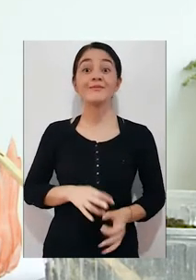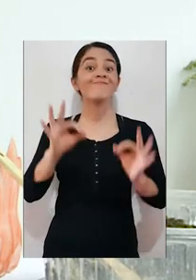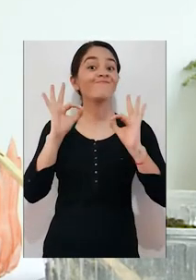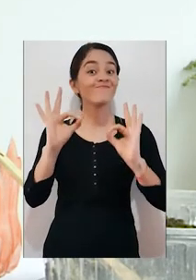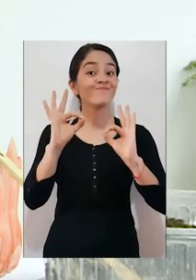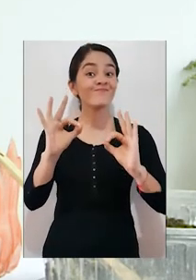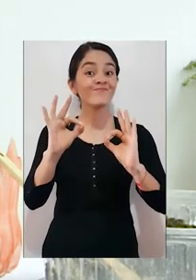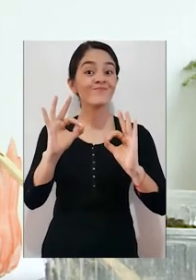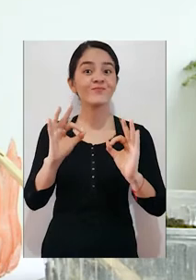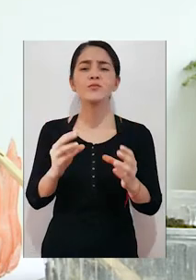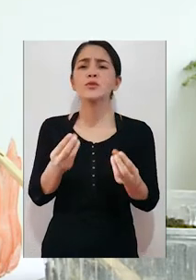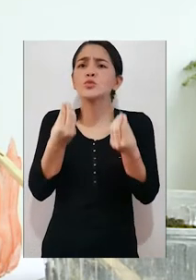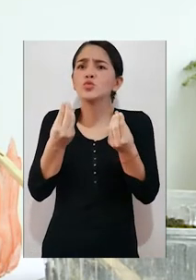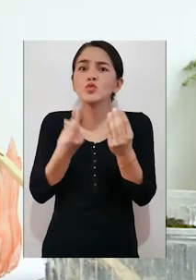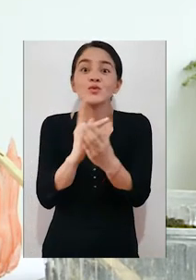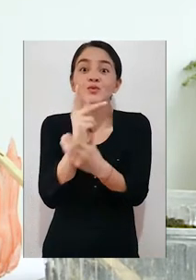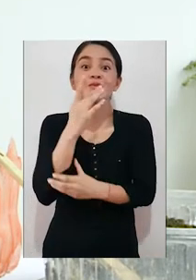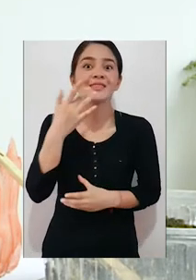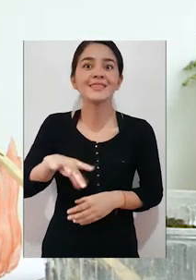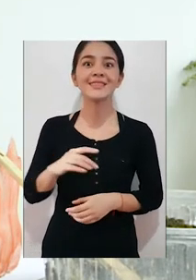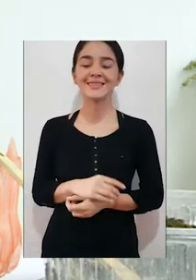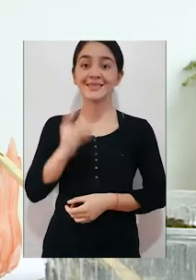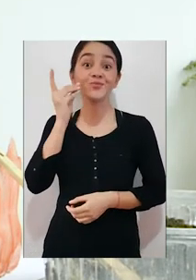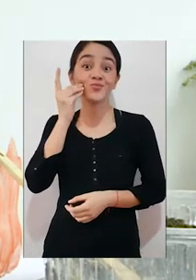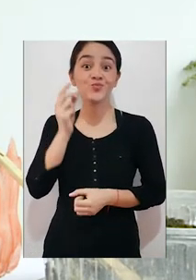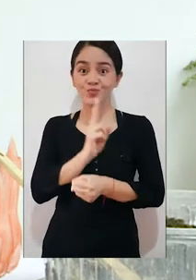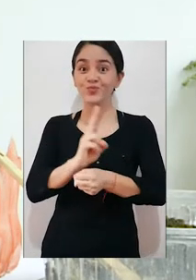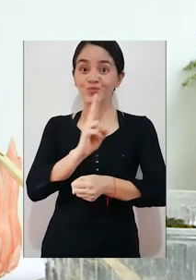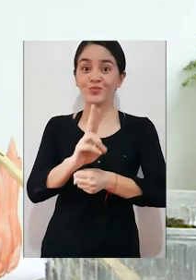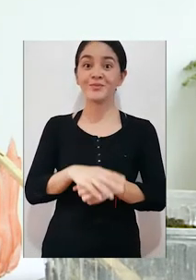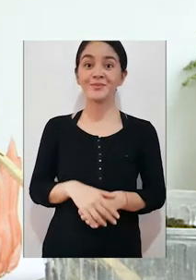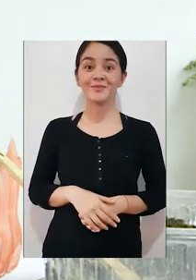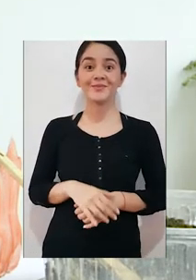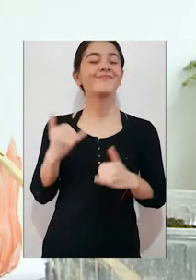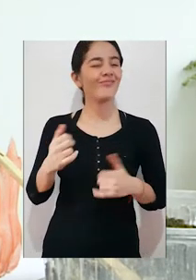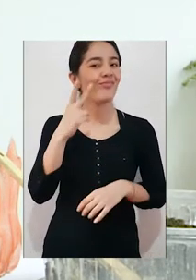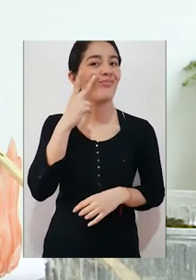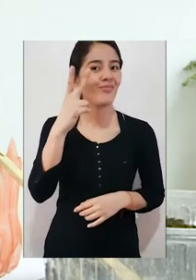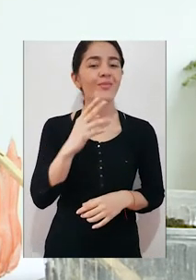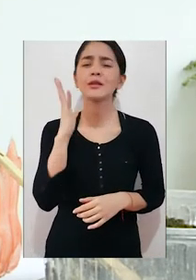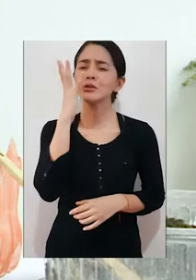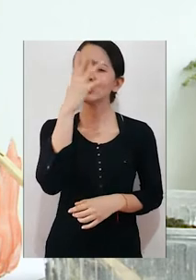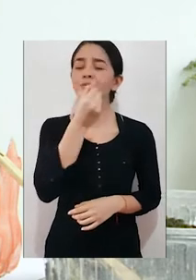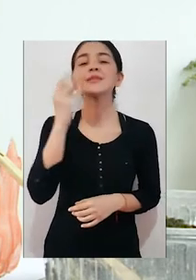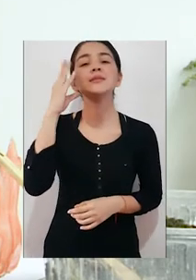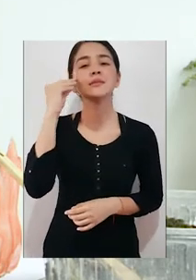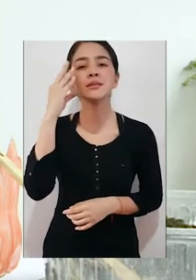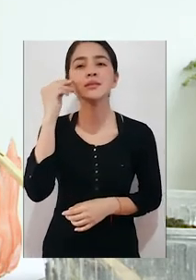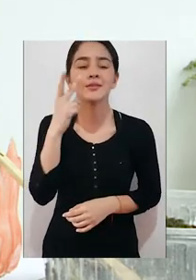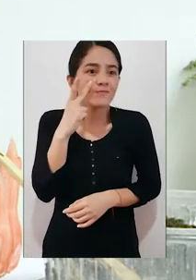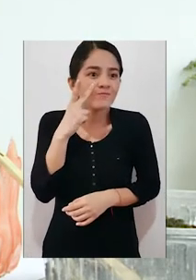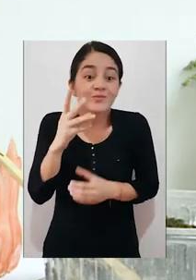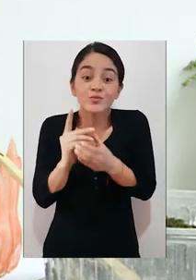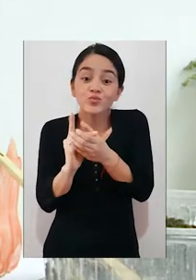bastantes plantas de chile que vamos a utilizar. Y ya van a ver qué bonita experiencia verlos